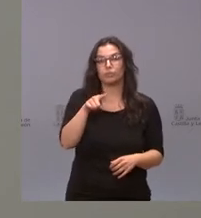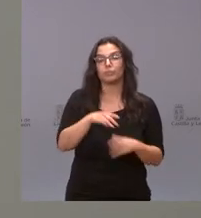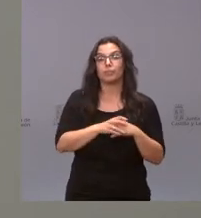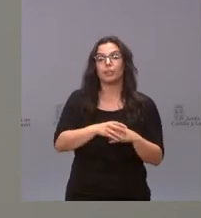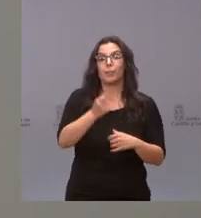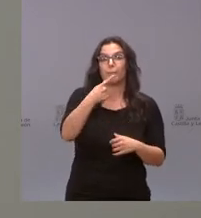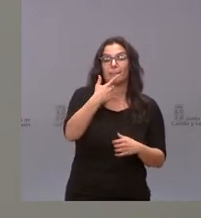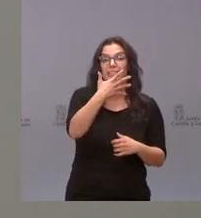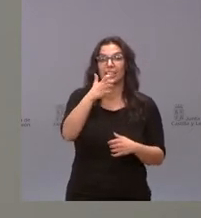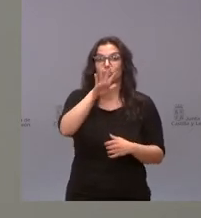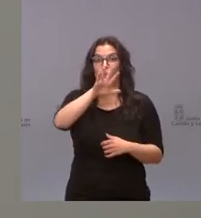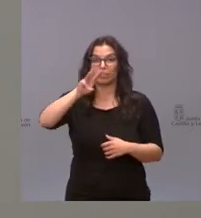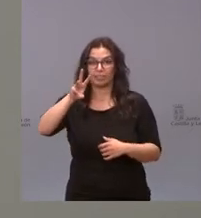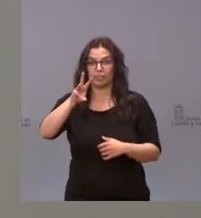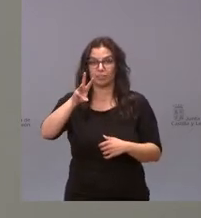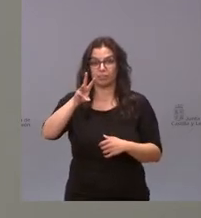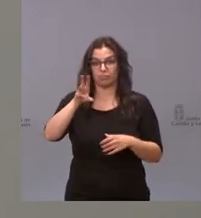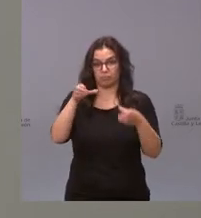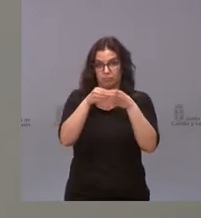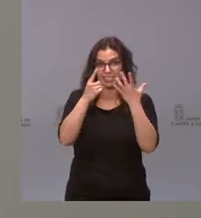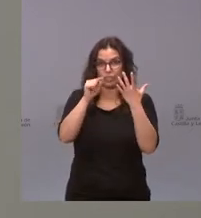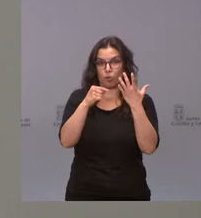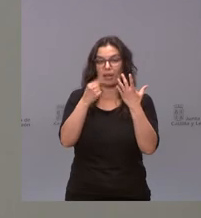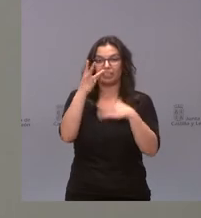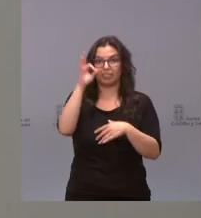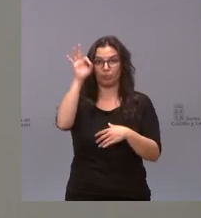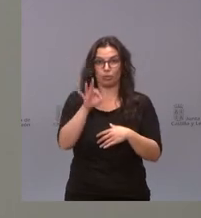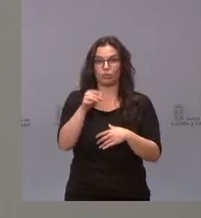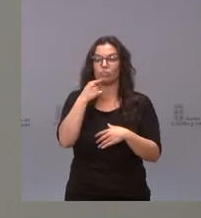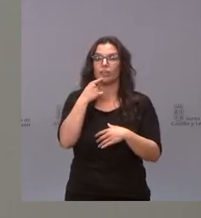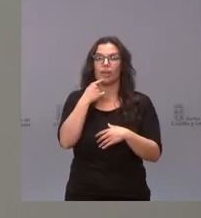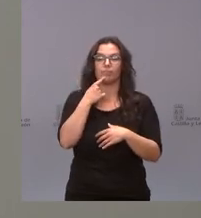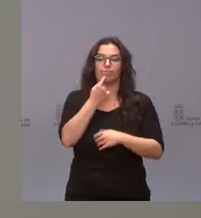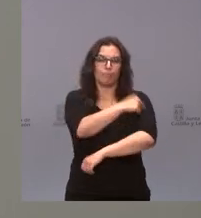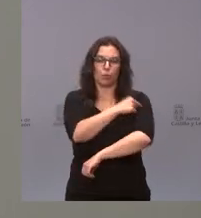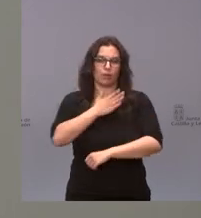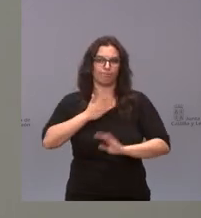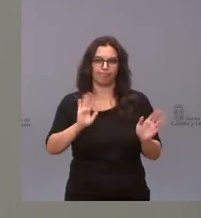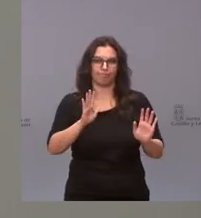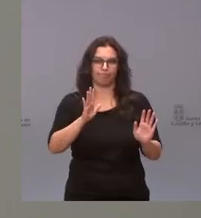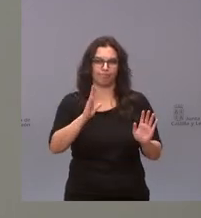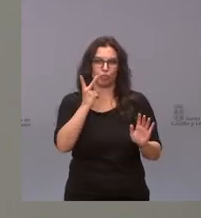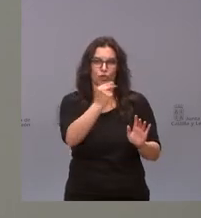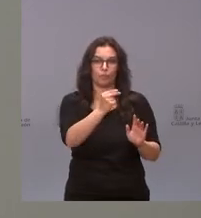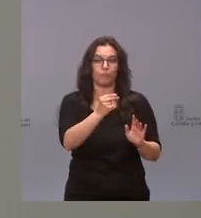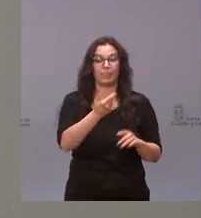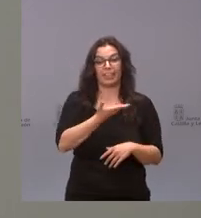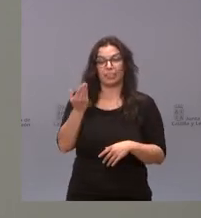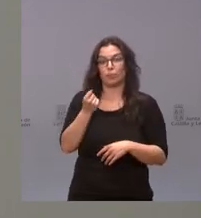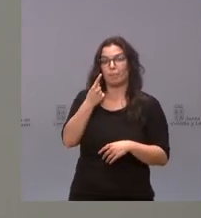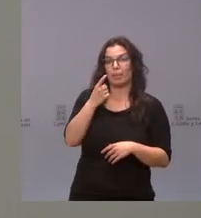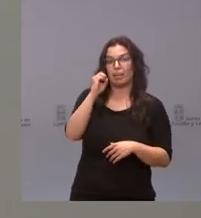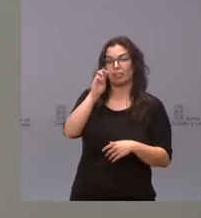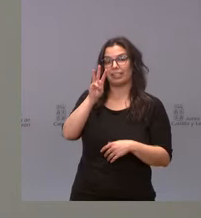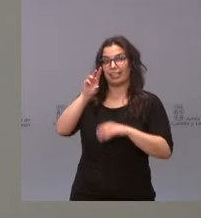.553, un 6,30% han rechazado la vacunación y 1.037, un